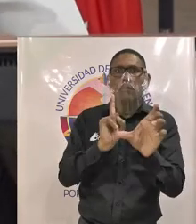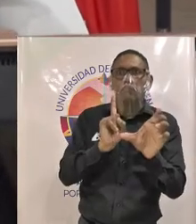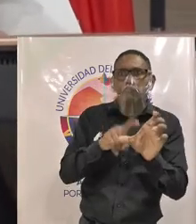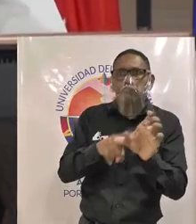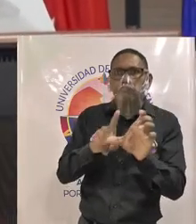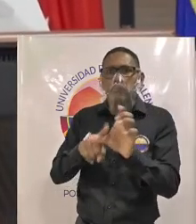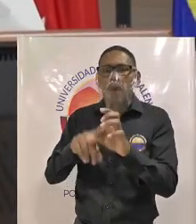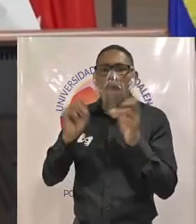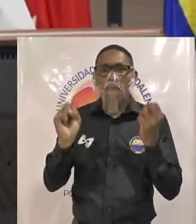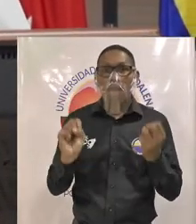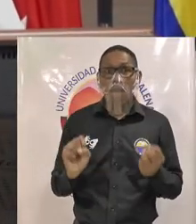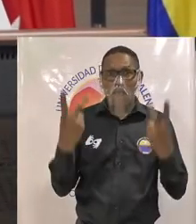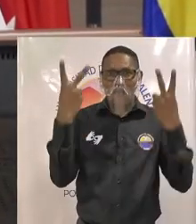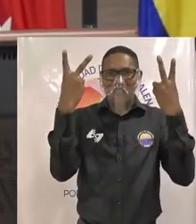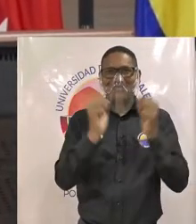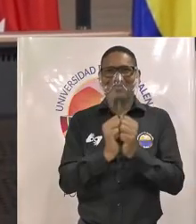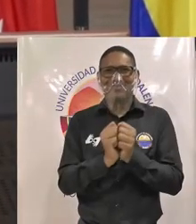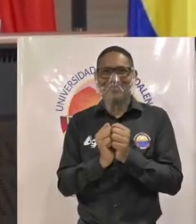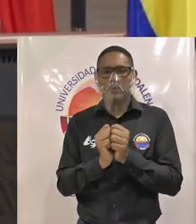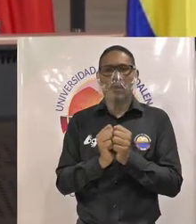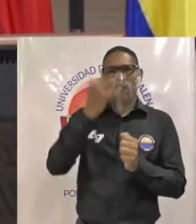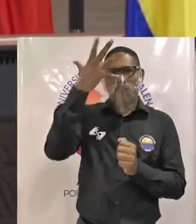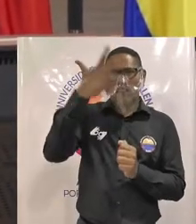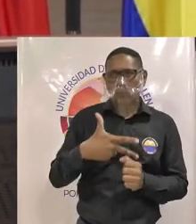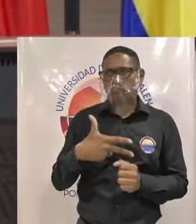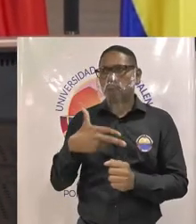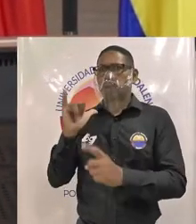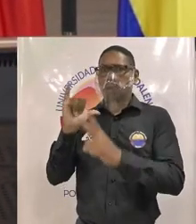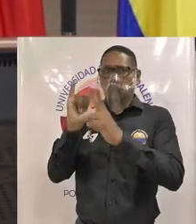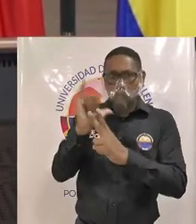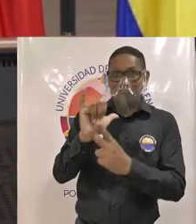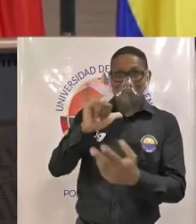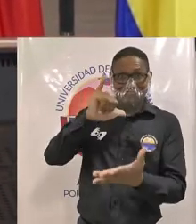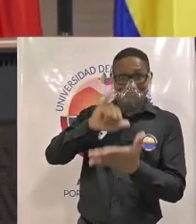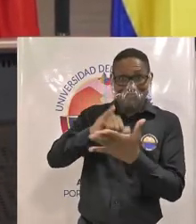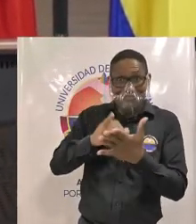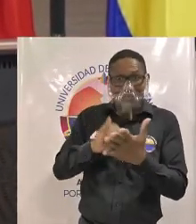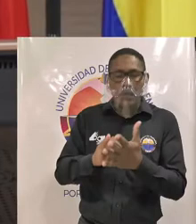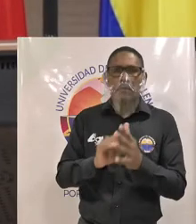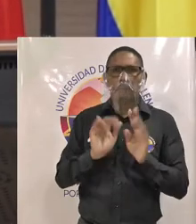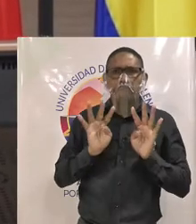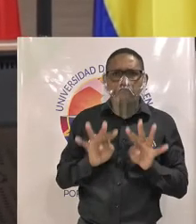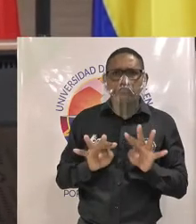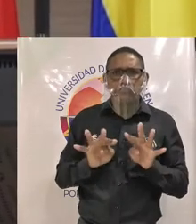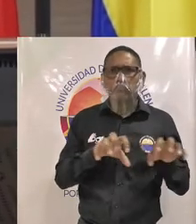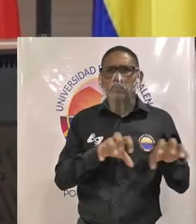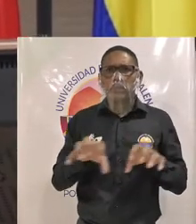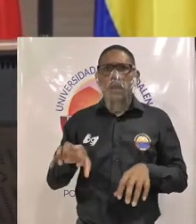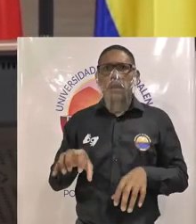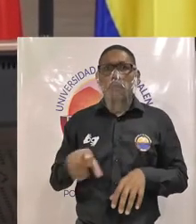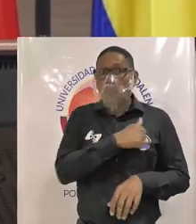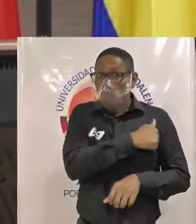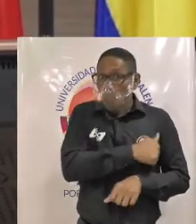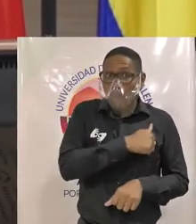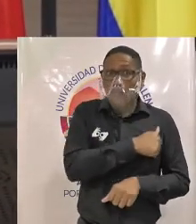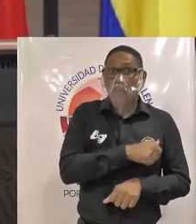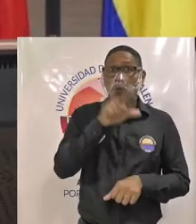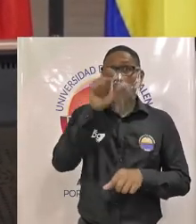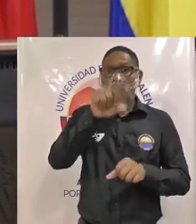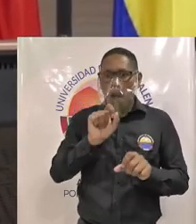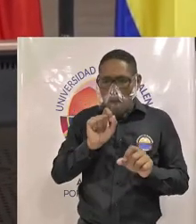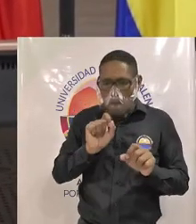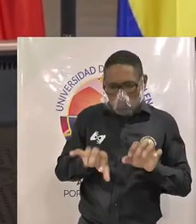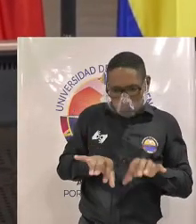a través de las distintas plataformas de la universidad de Magdalena que active sus